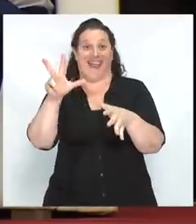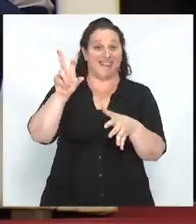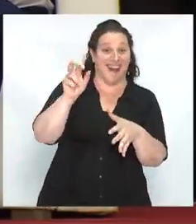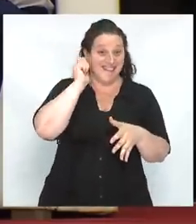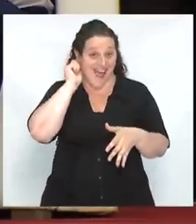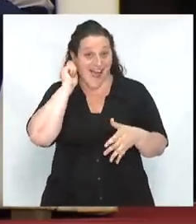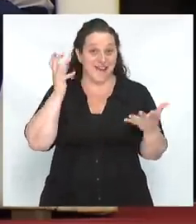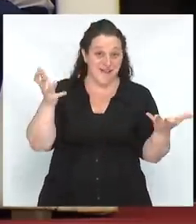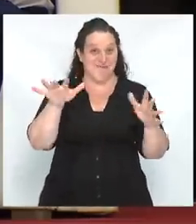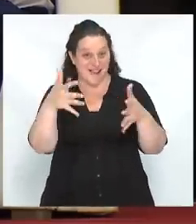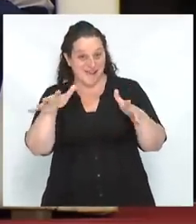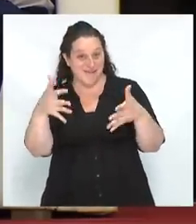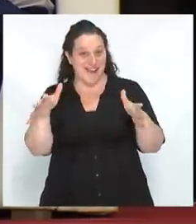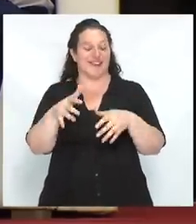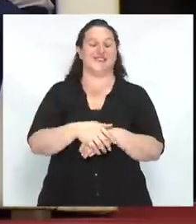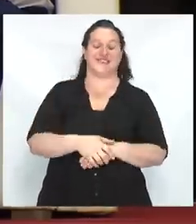Son menos.